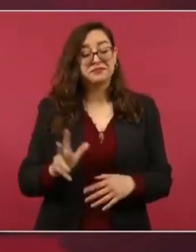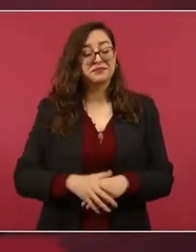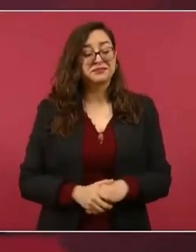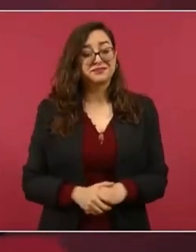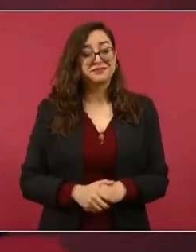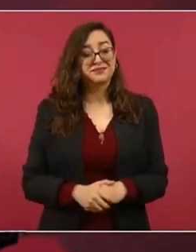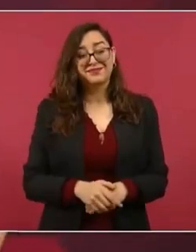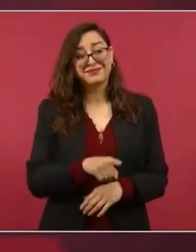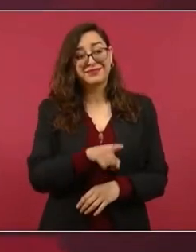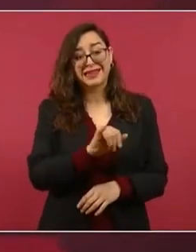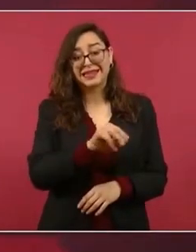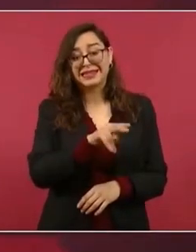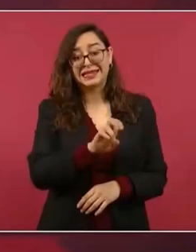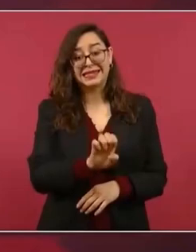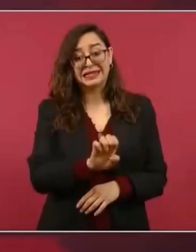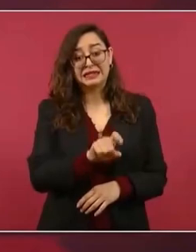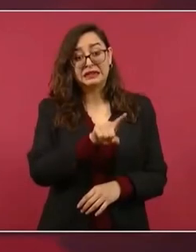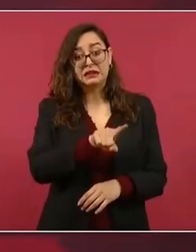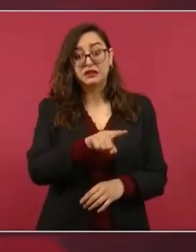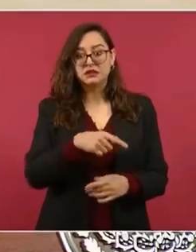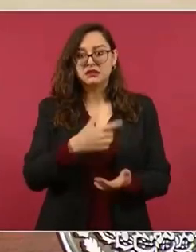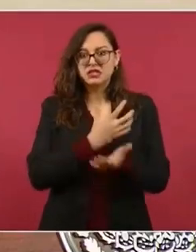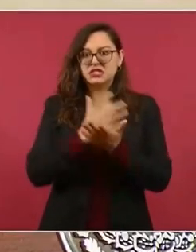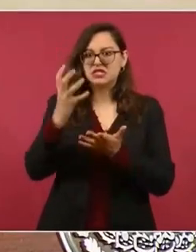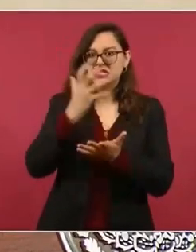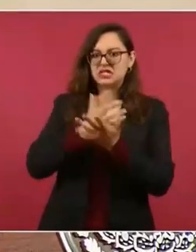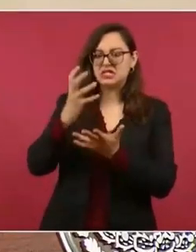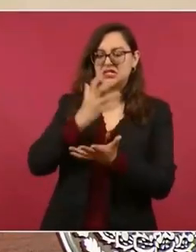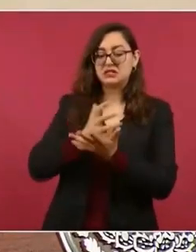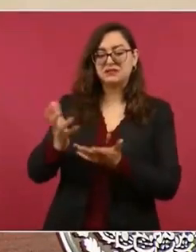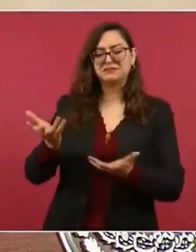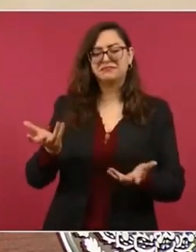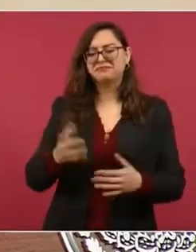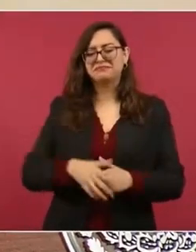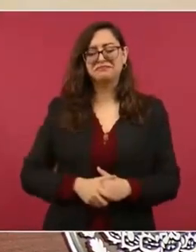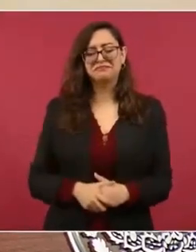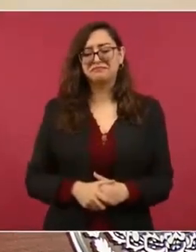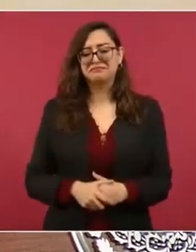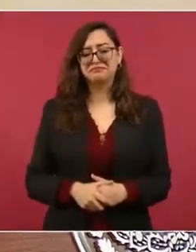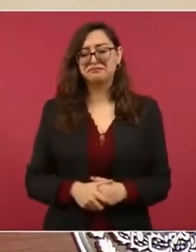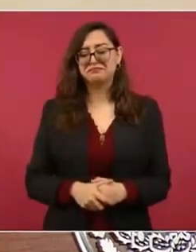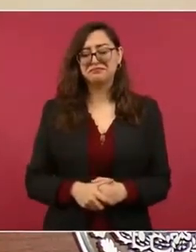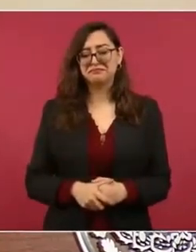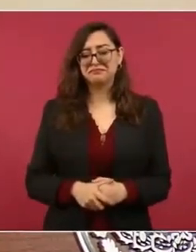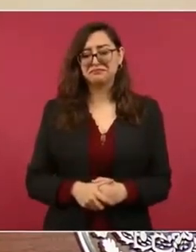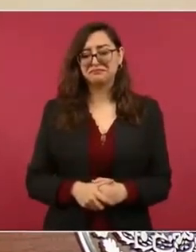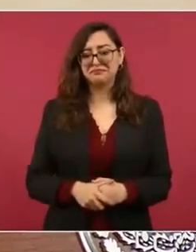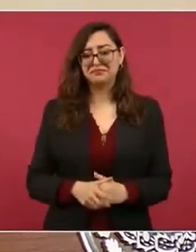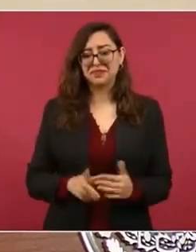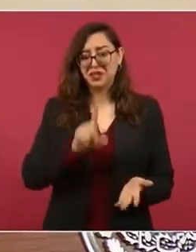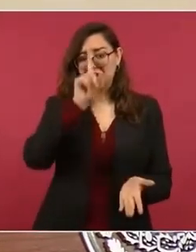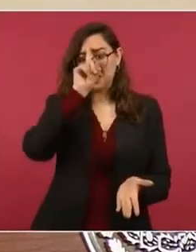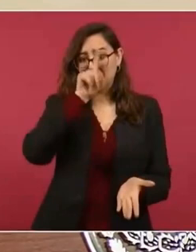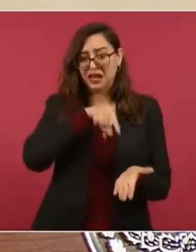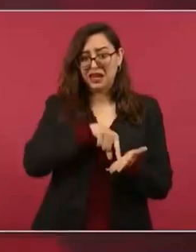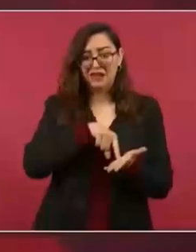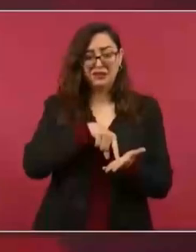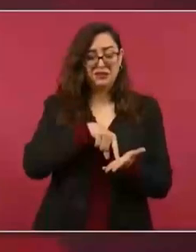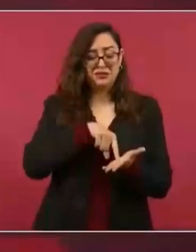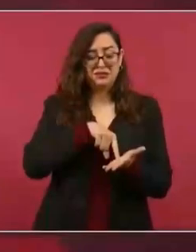yo creo que en la próxima reunión que hagan los